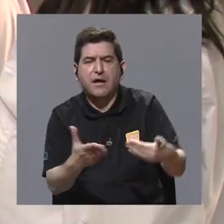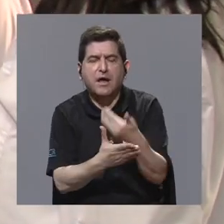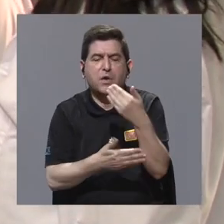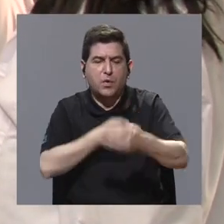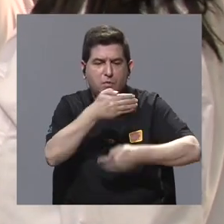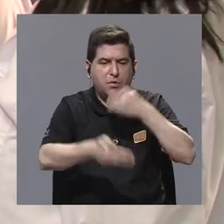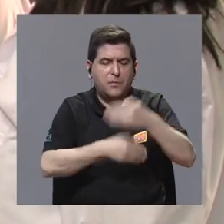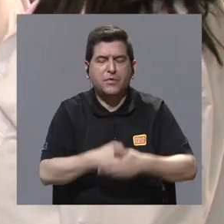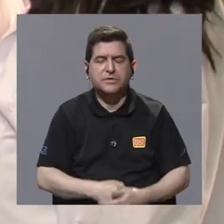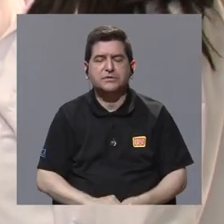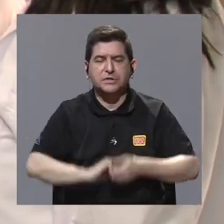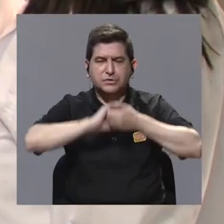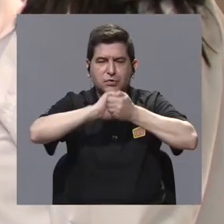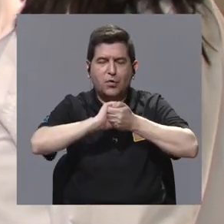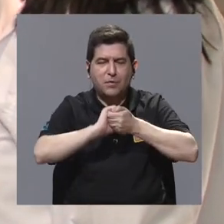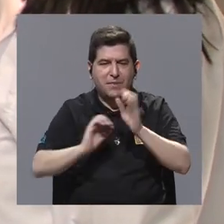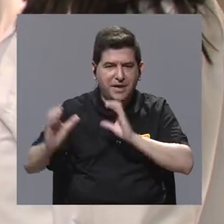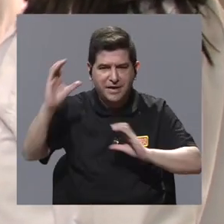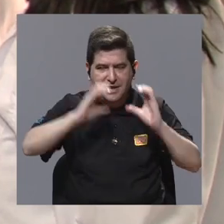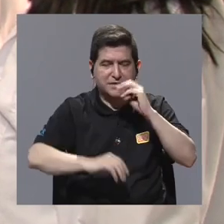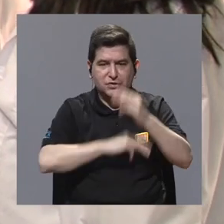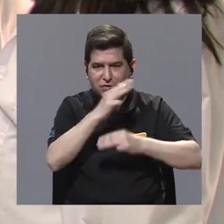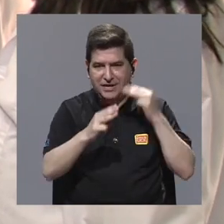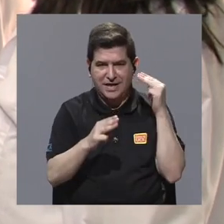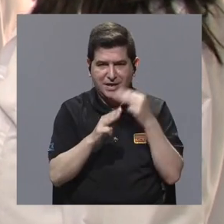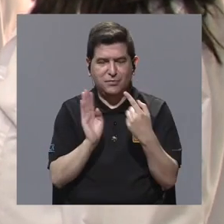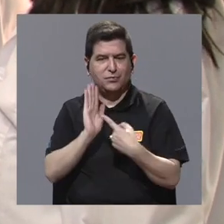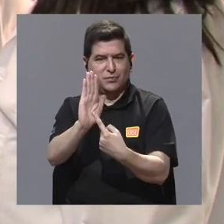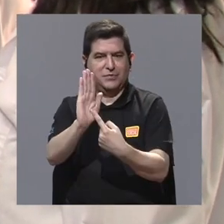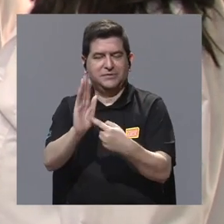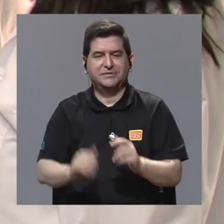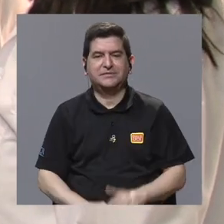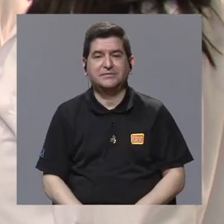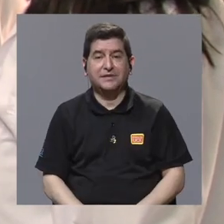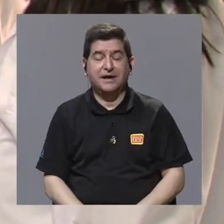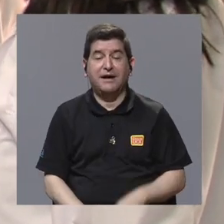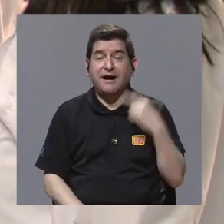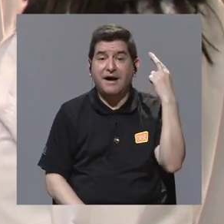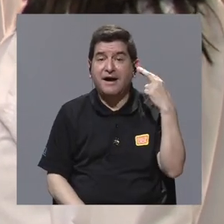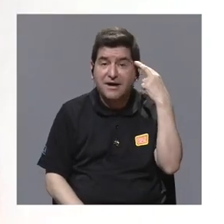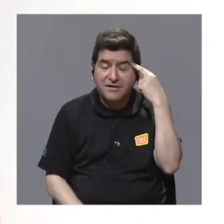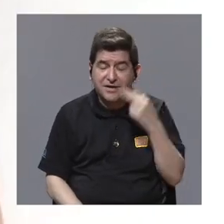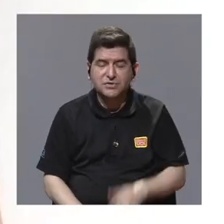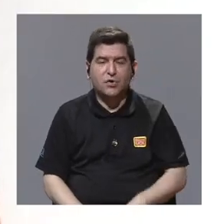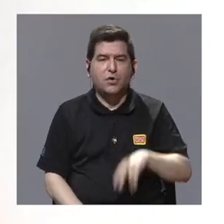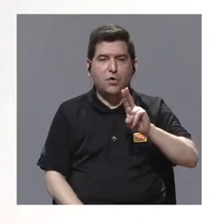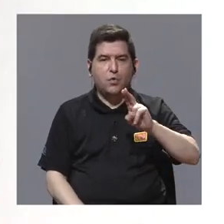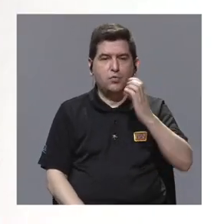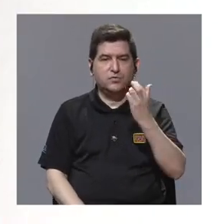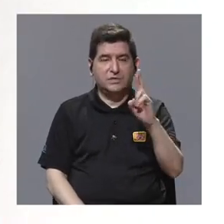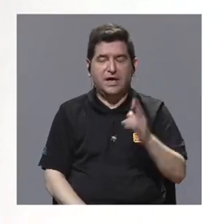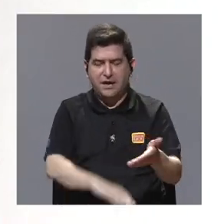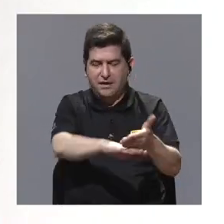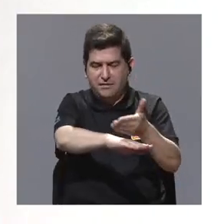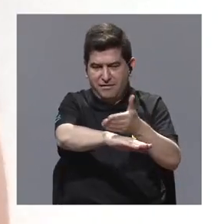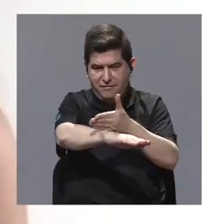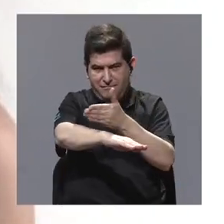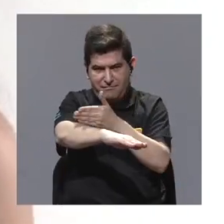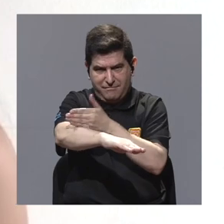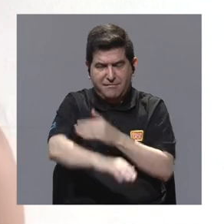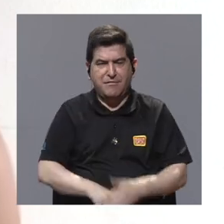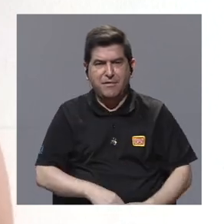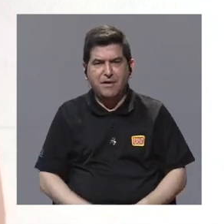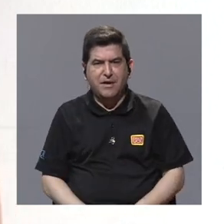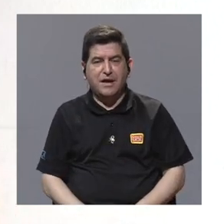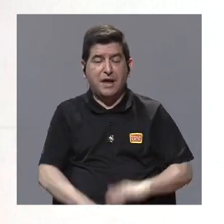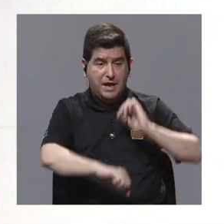dinámicas mundiales de cooperación científica y es por eso que la Universidad de Costa Rica está avanzando hacia el